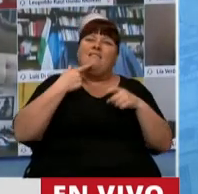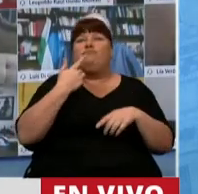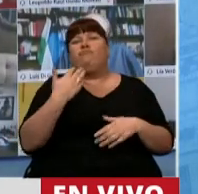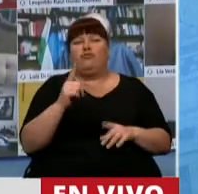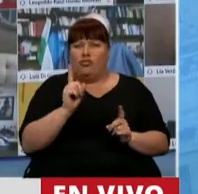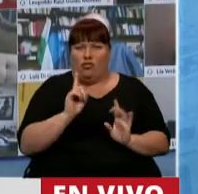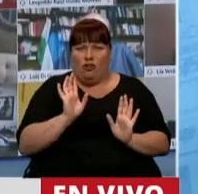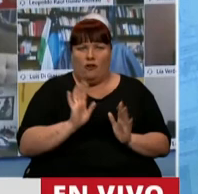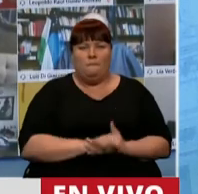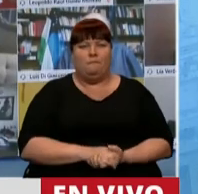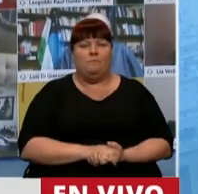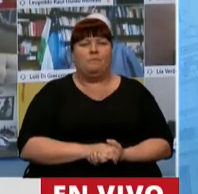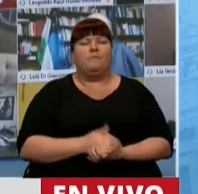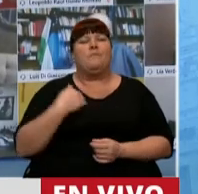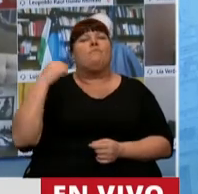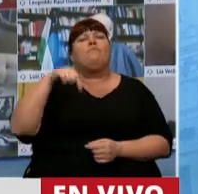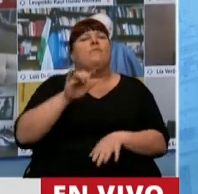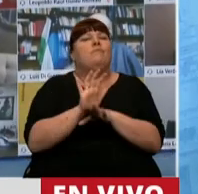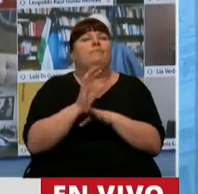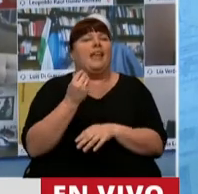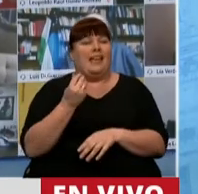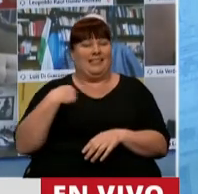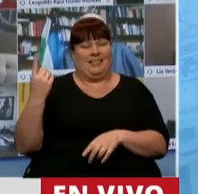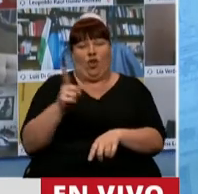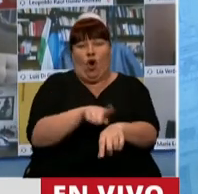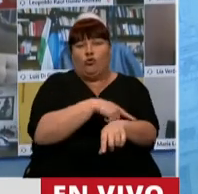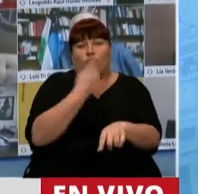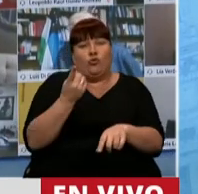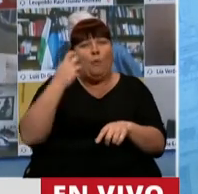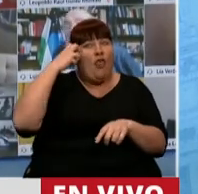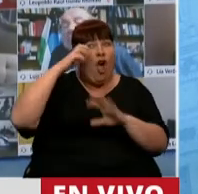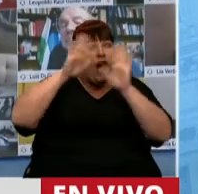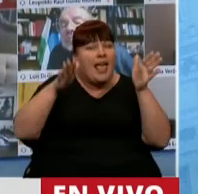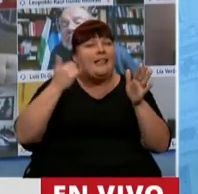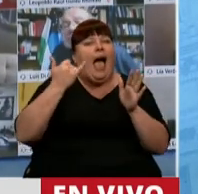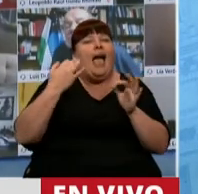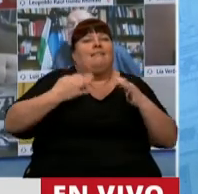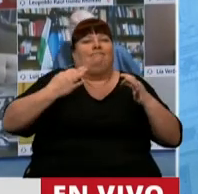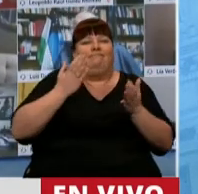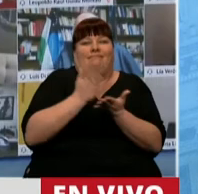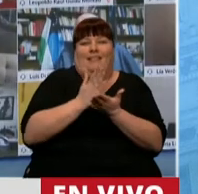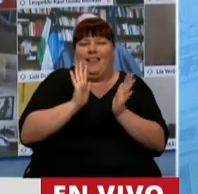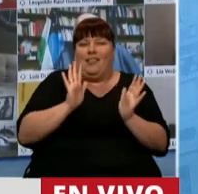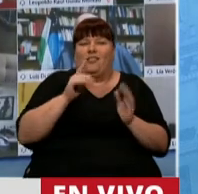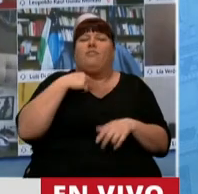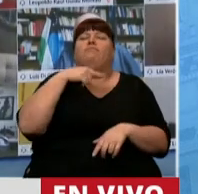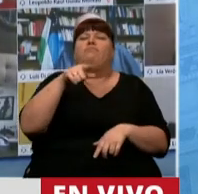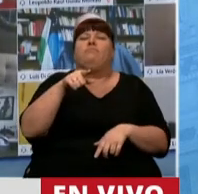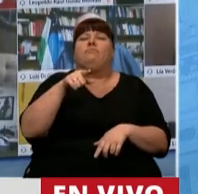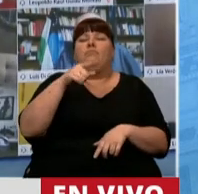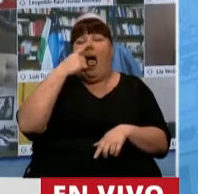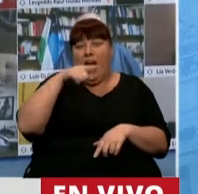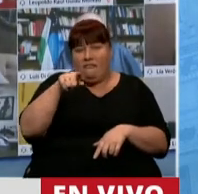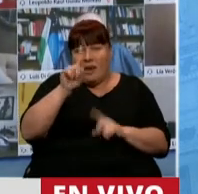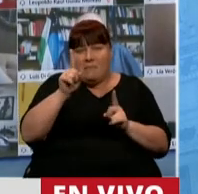vuelvo a repetir. Sino porque significa en nuestra tradición parlamentaria algunas garantías. Y es eso, en